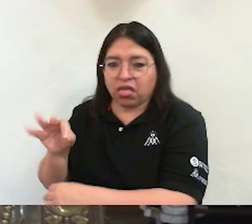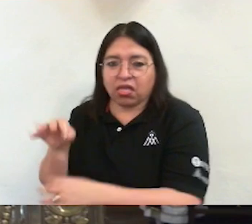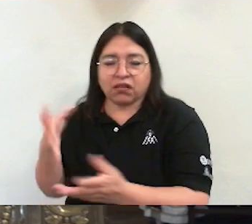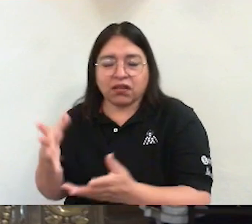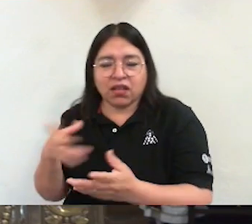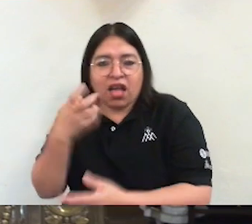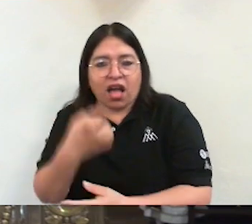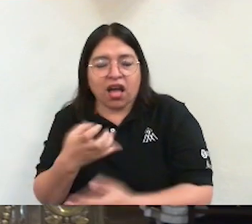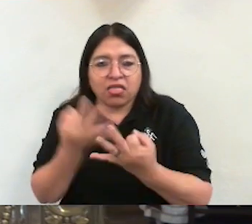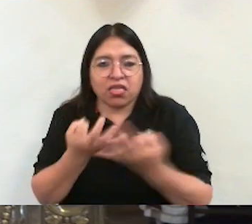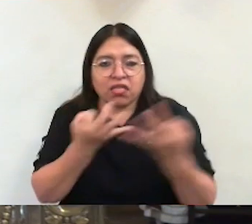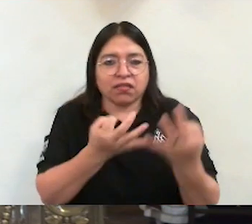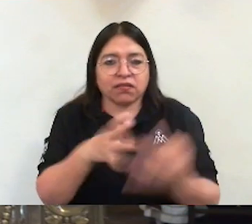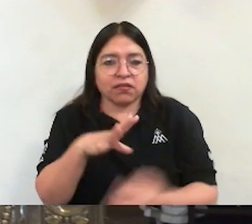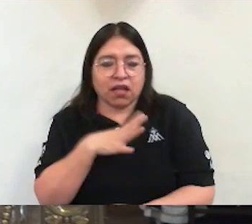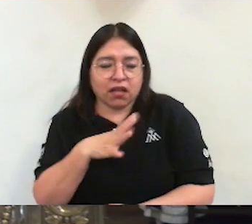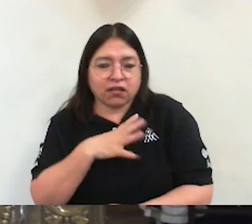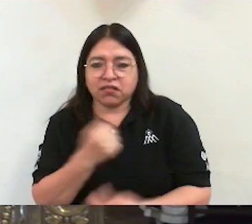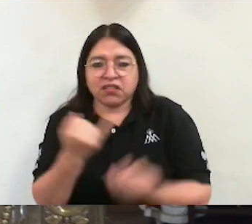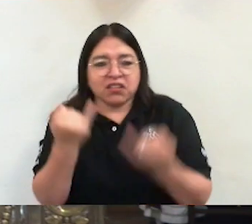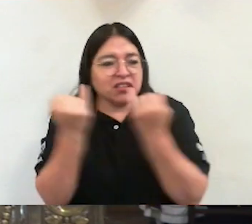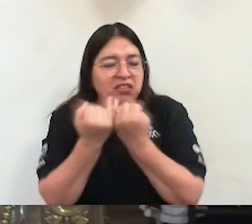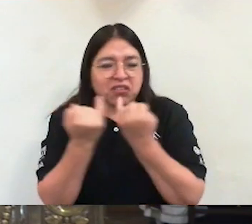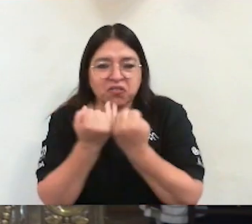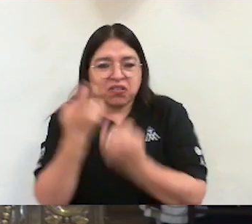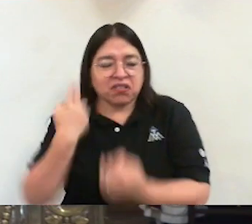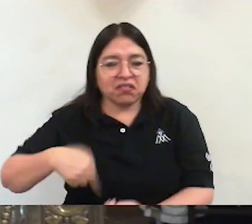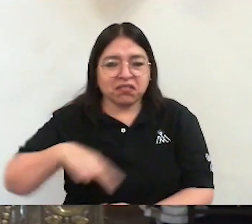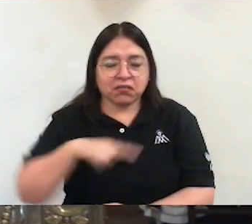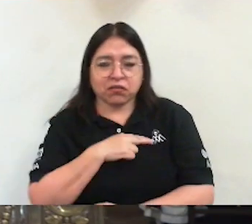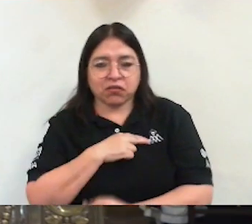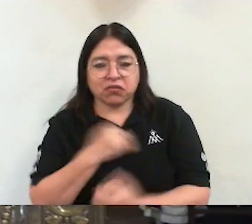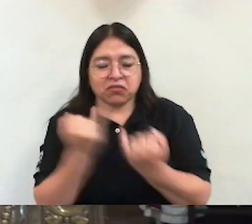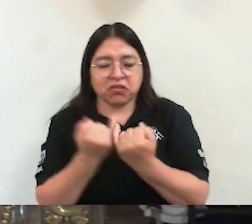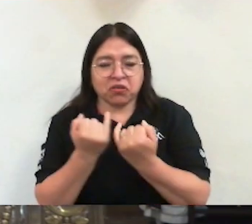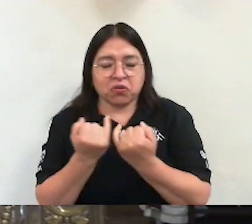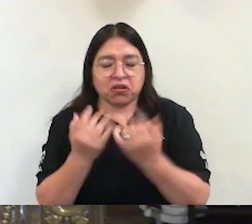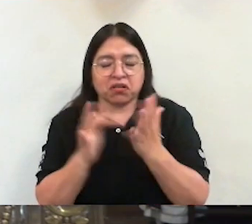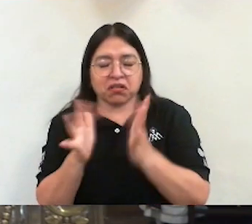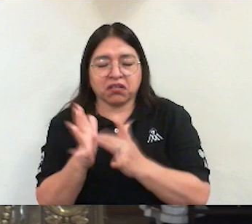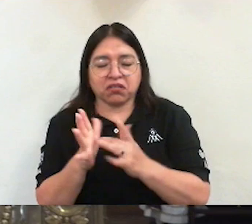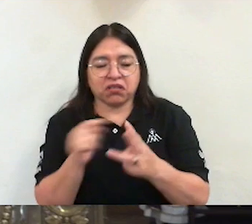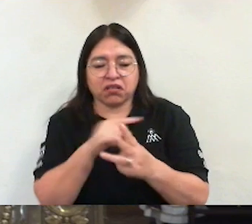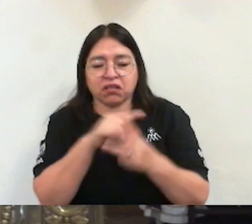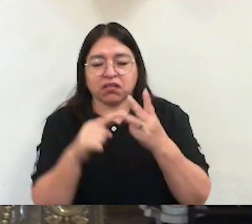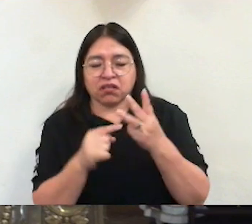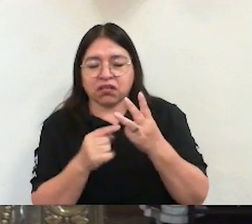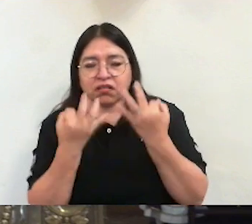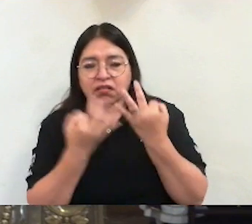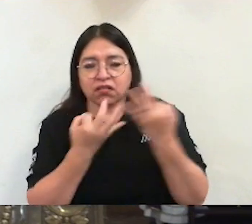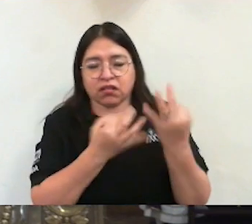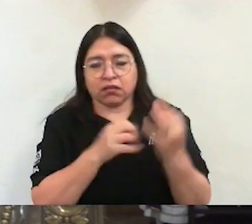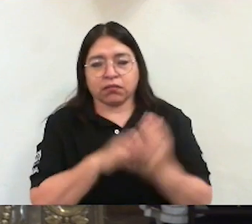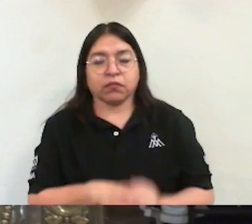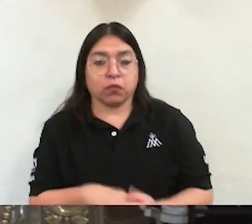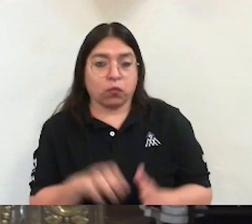las vivimos todos los días. La tentación